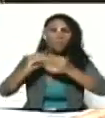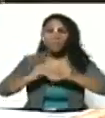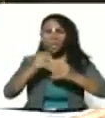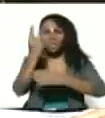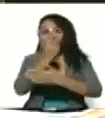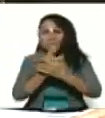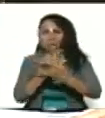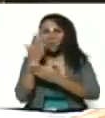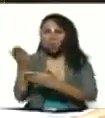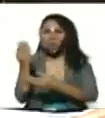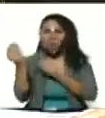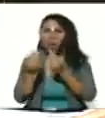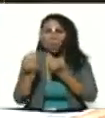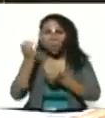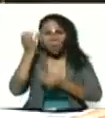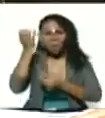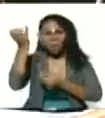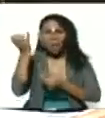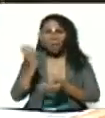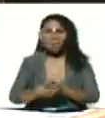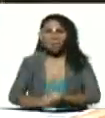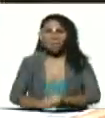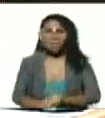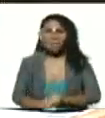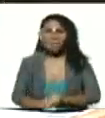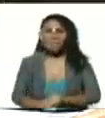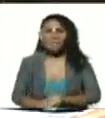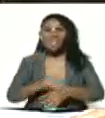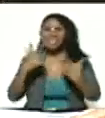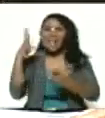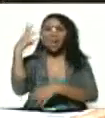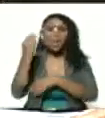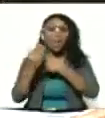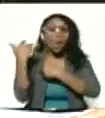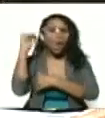diseñaste tu como lo idearon que logros